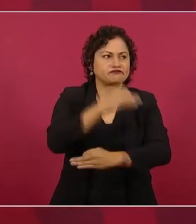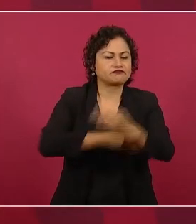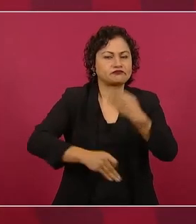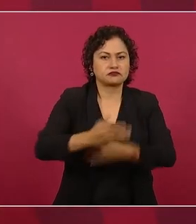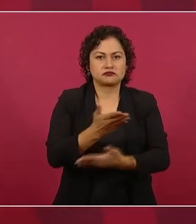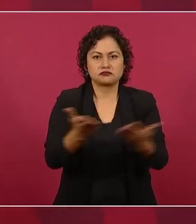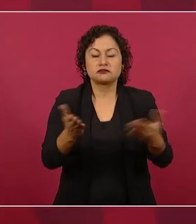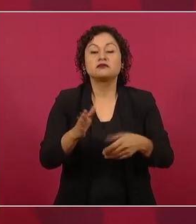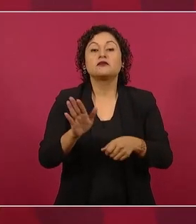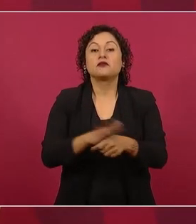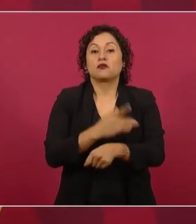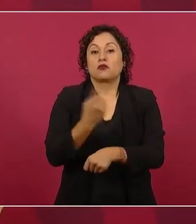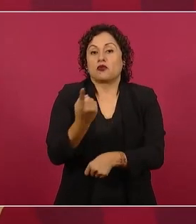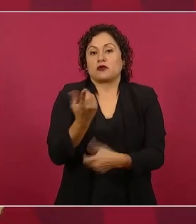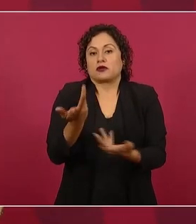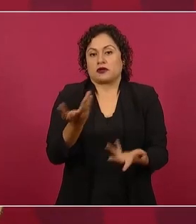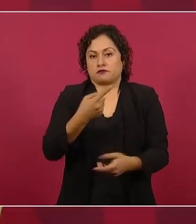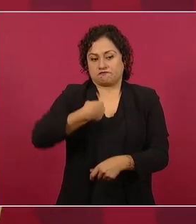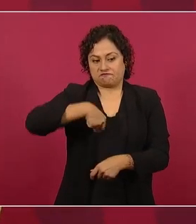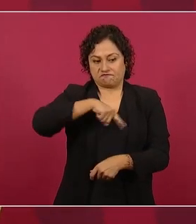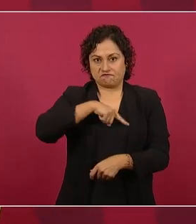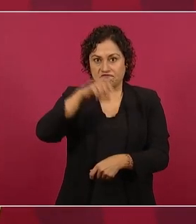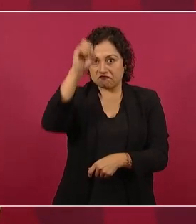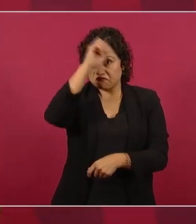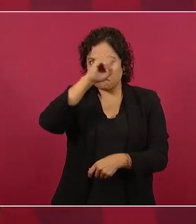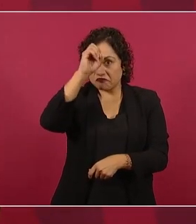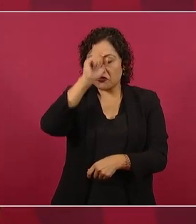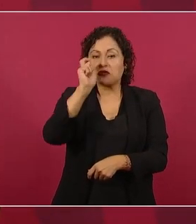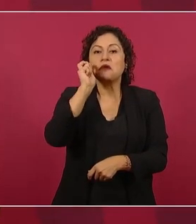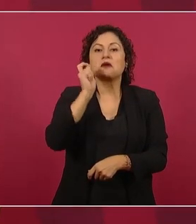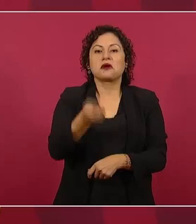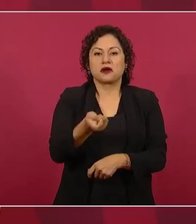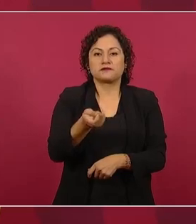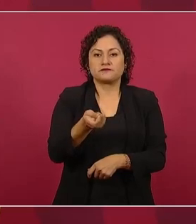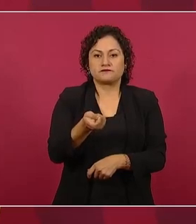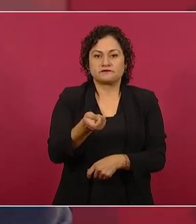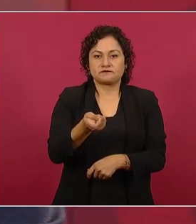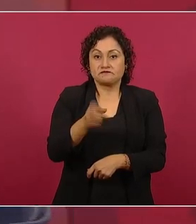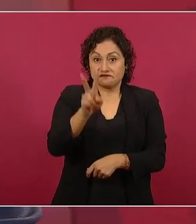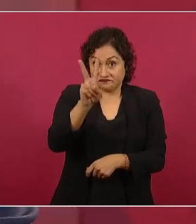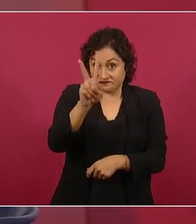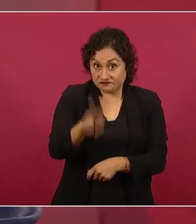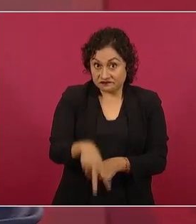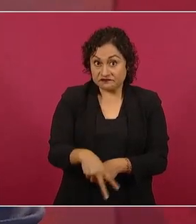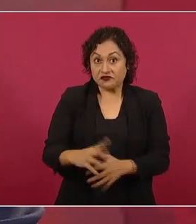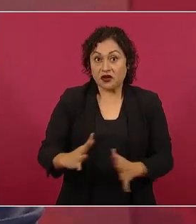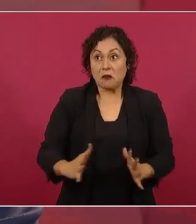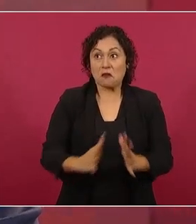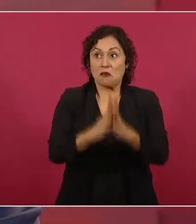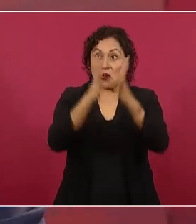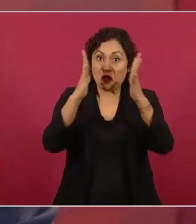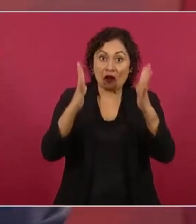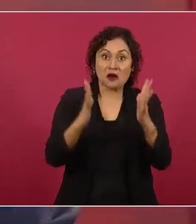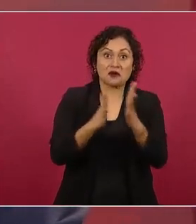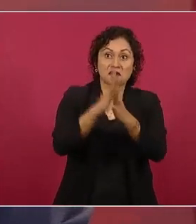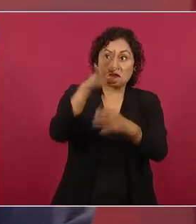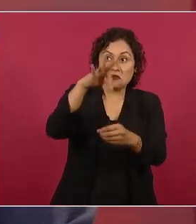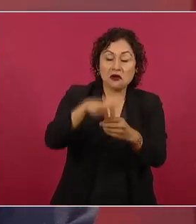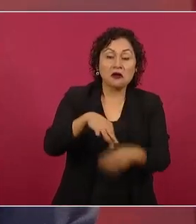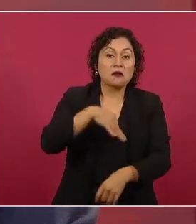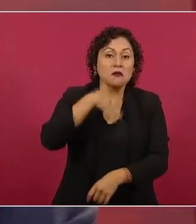ese ha sido un problema en la historia de México,